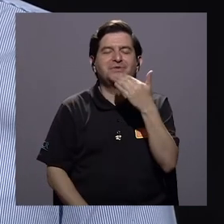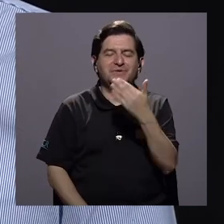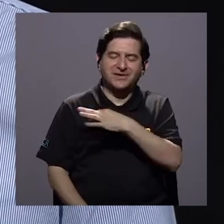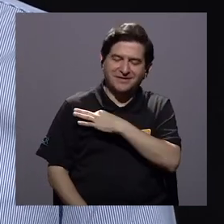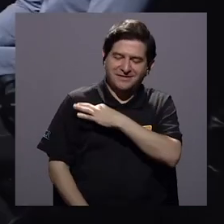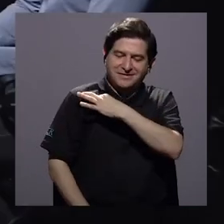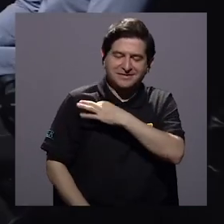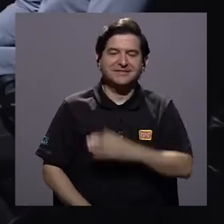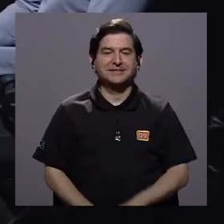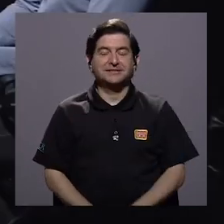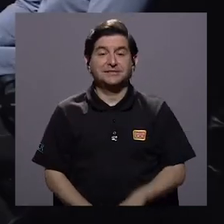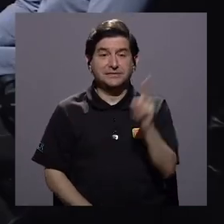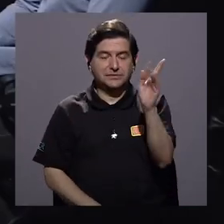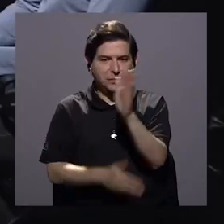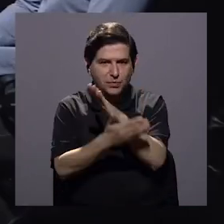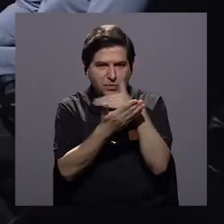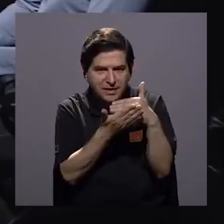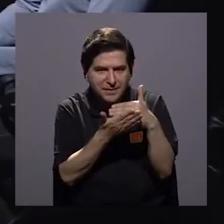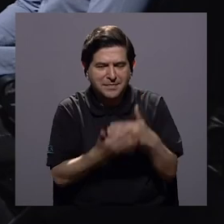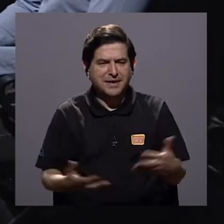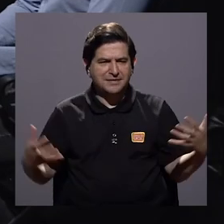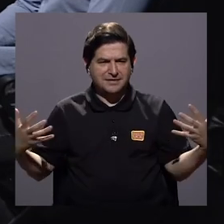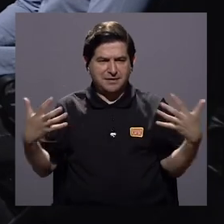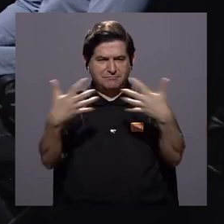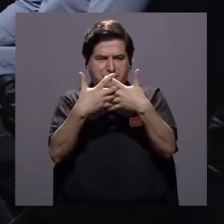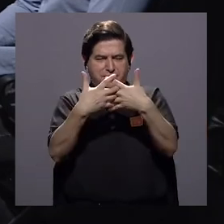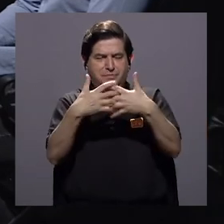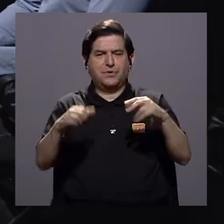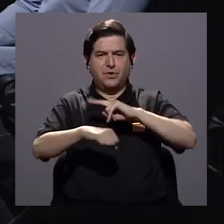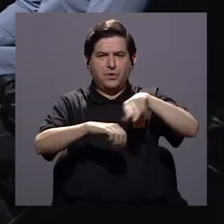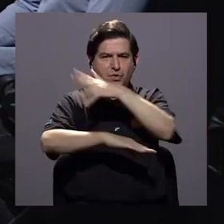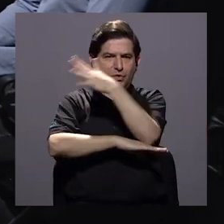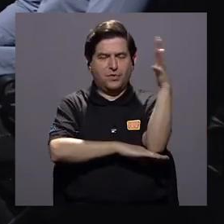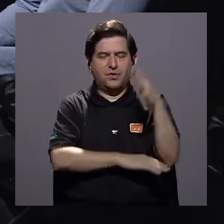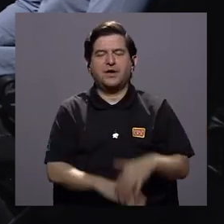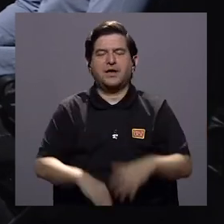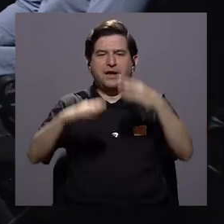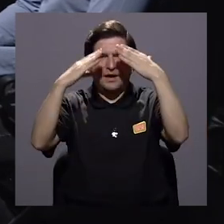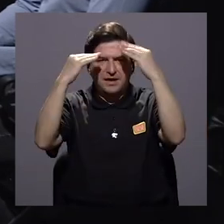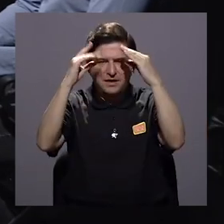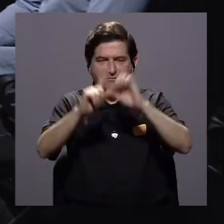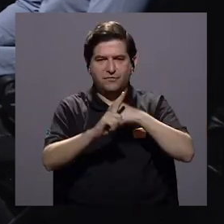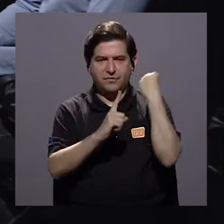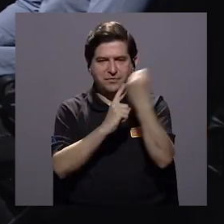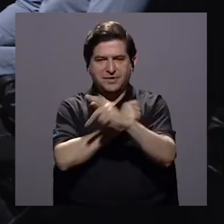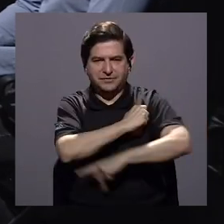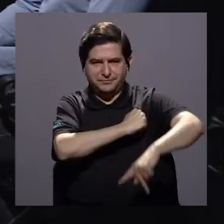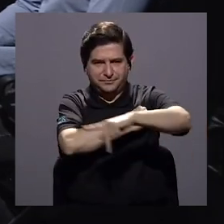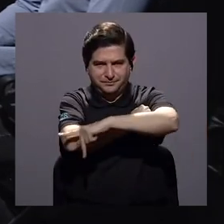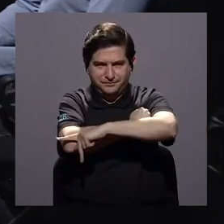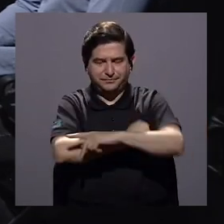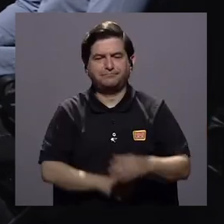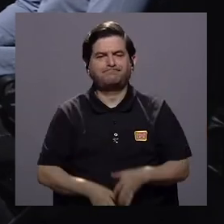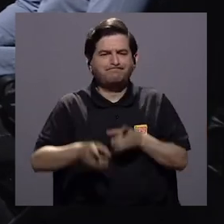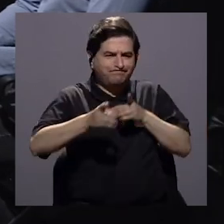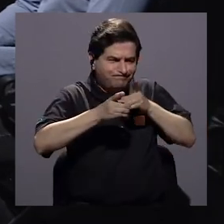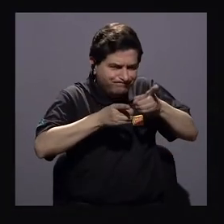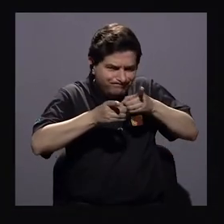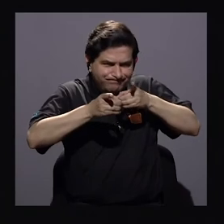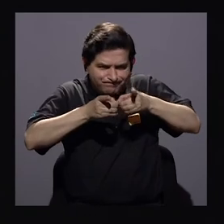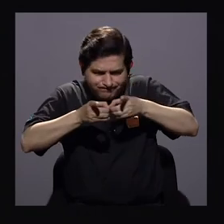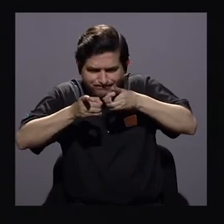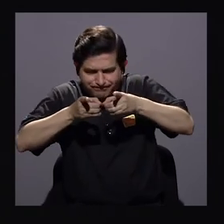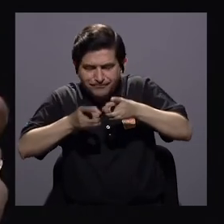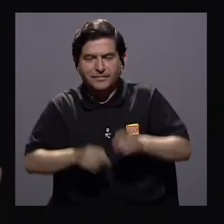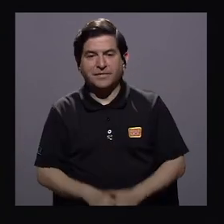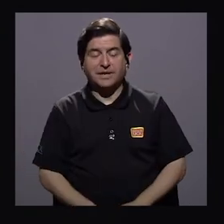por invitarme. Hay un apartado de la armonía con la naturaleza en el informe del Estado-Nación, donde nos describen